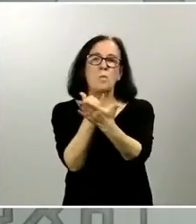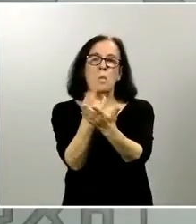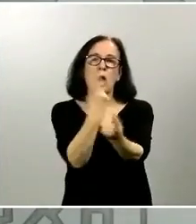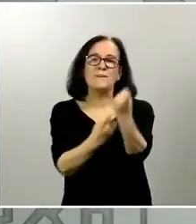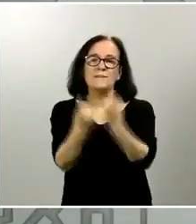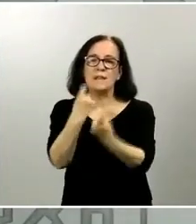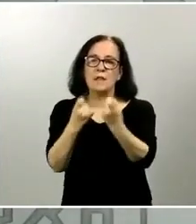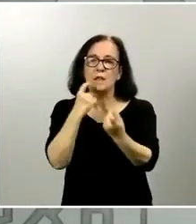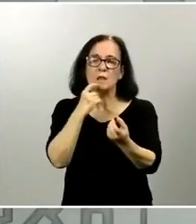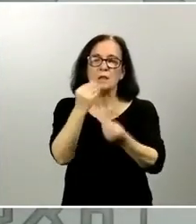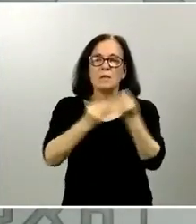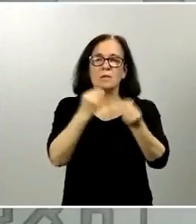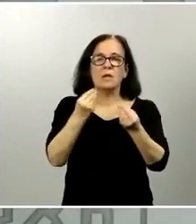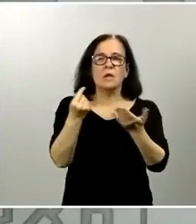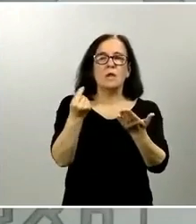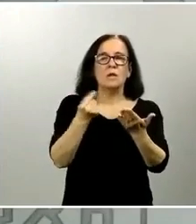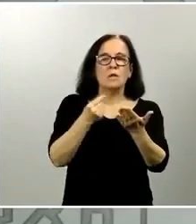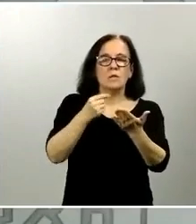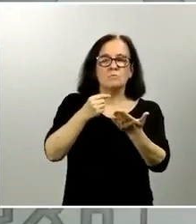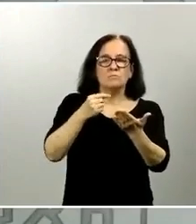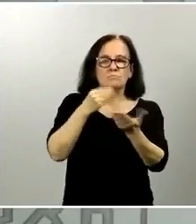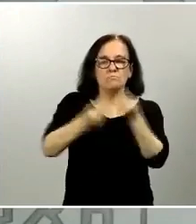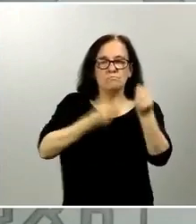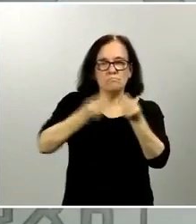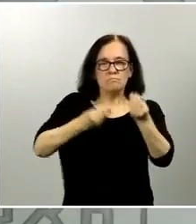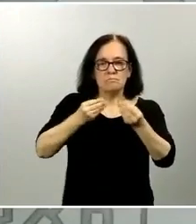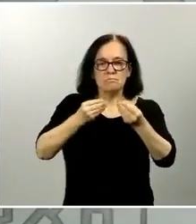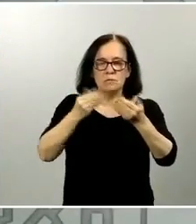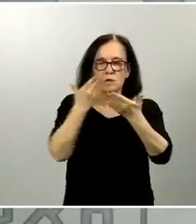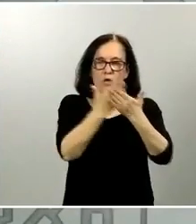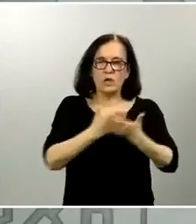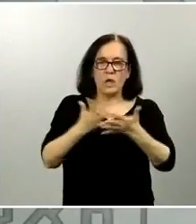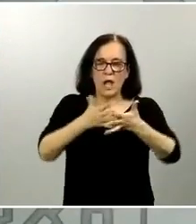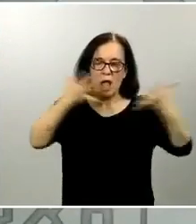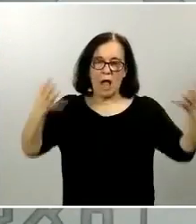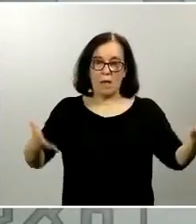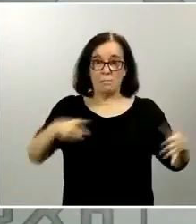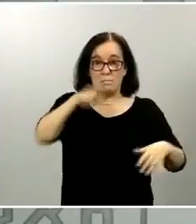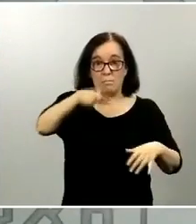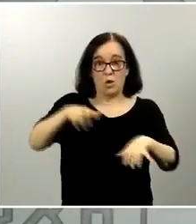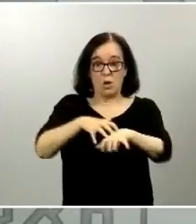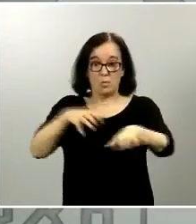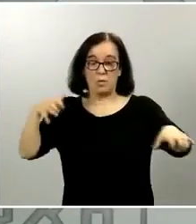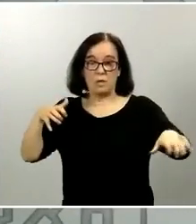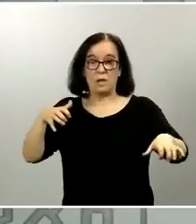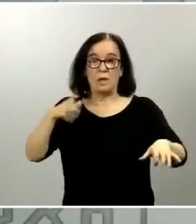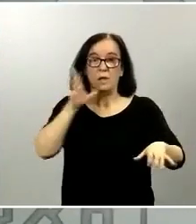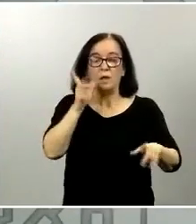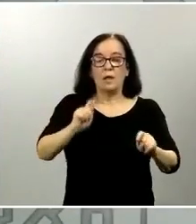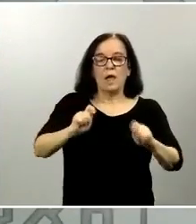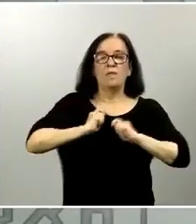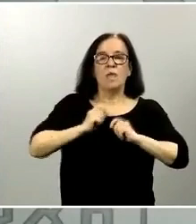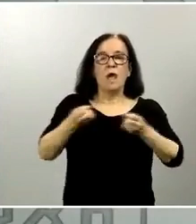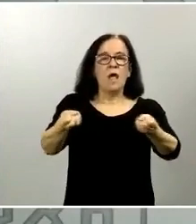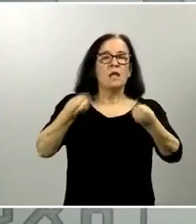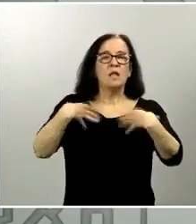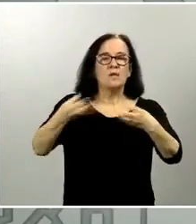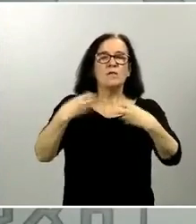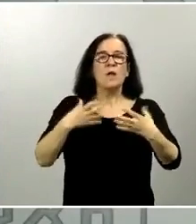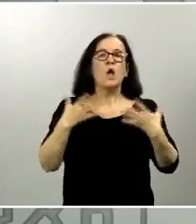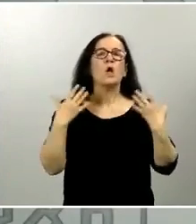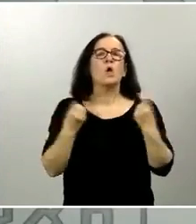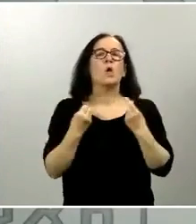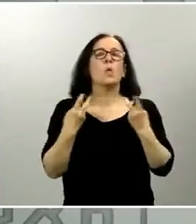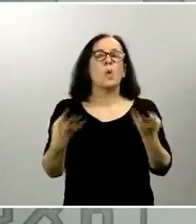diseñando un estudio amplio que representativo de la población para que nos dé información de cuántas